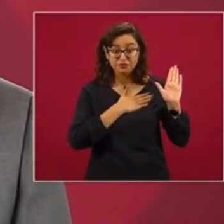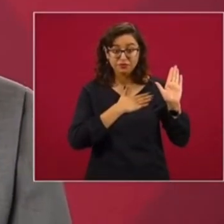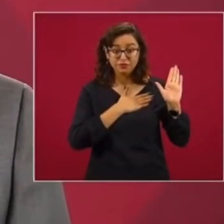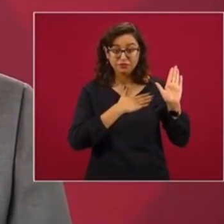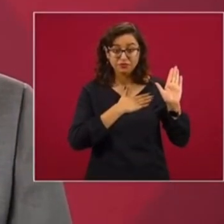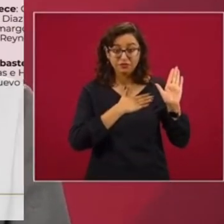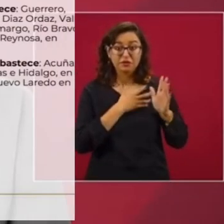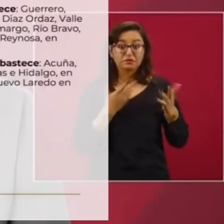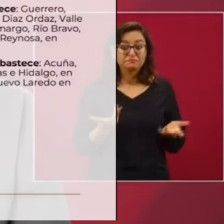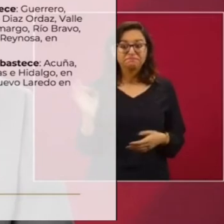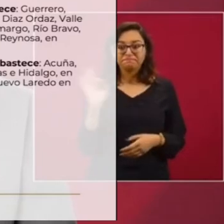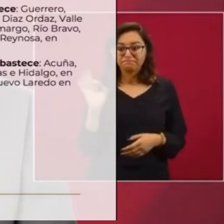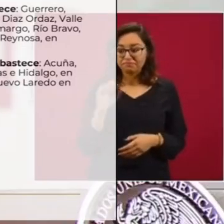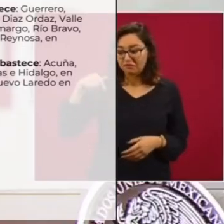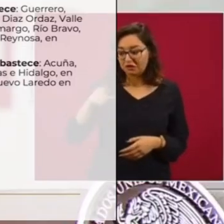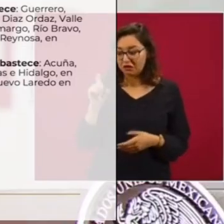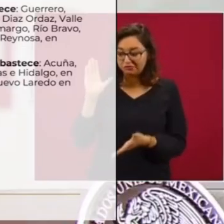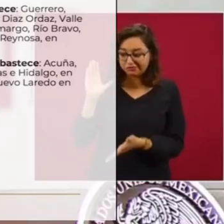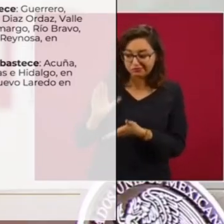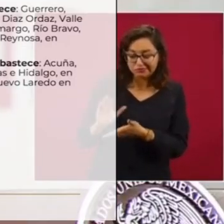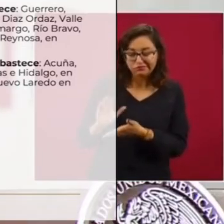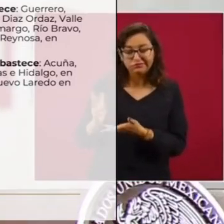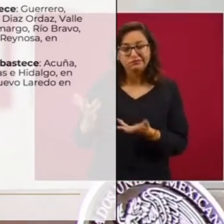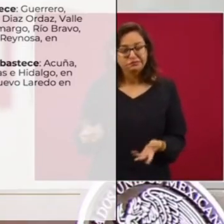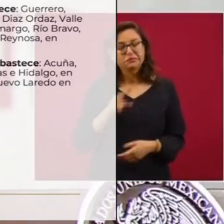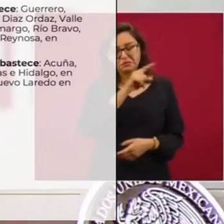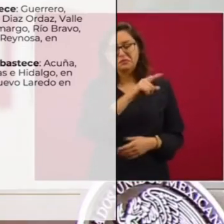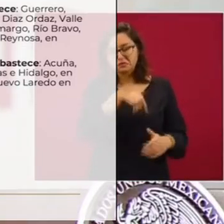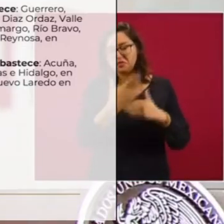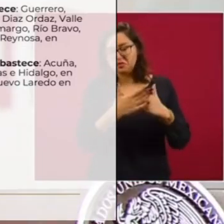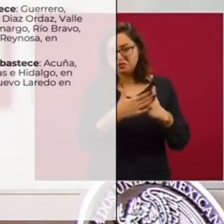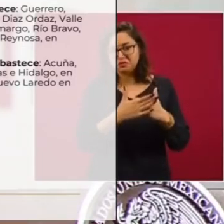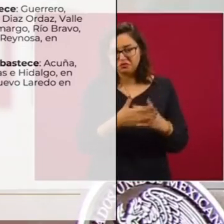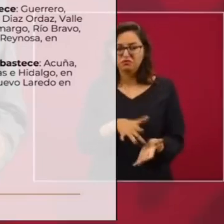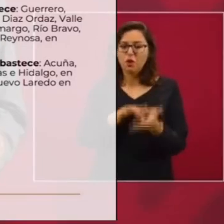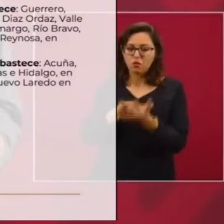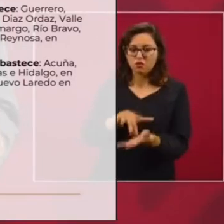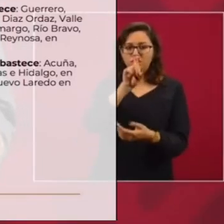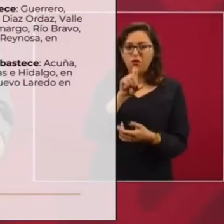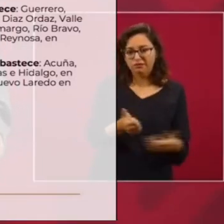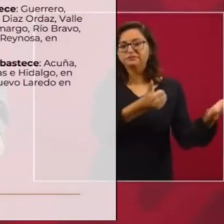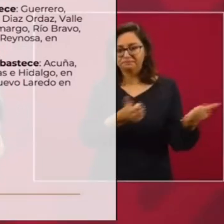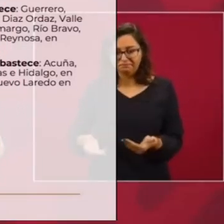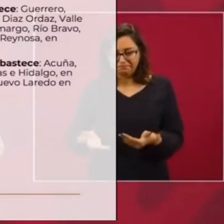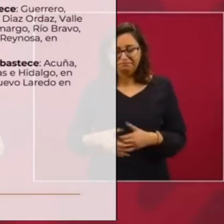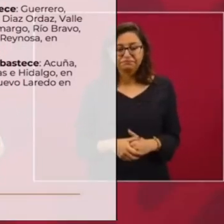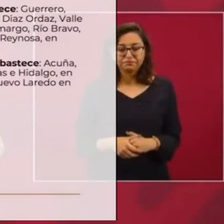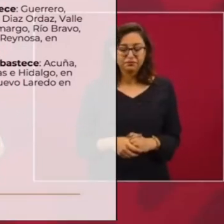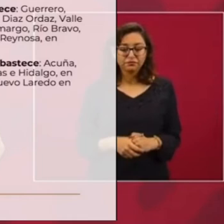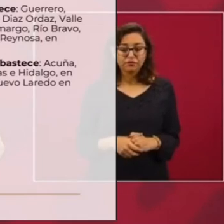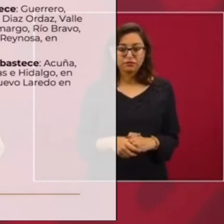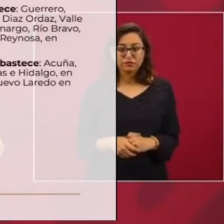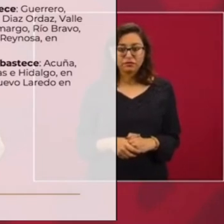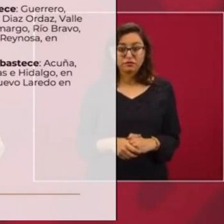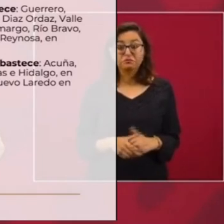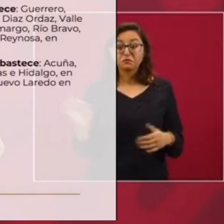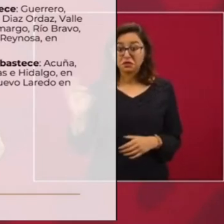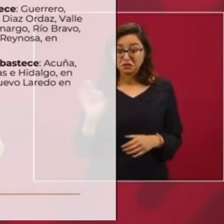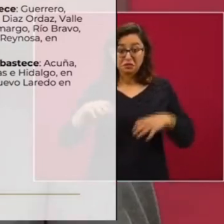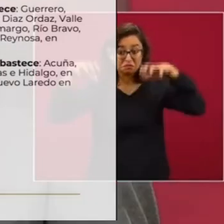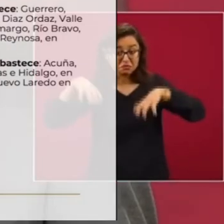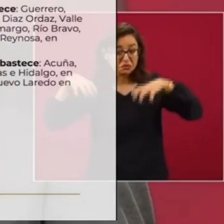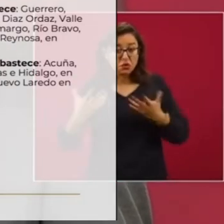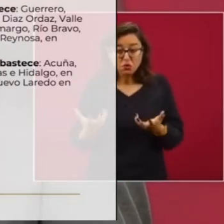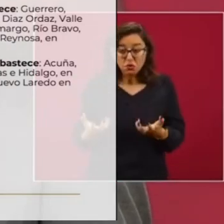de que si necesitamos el agua para el consumo humano, ellos van a proporcionarla. Y que si tenemos una situación de sequía severa,